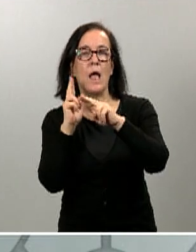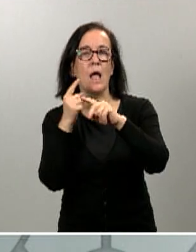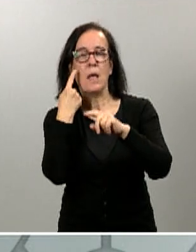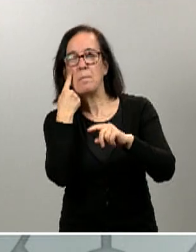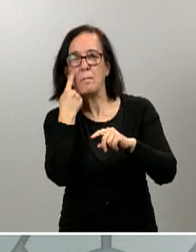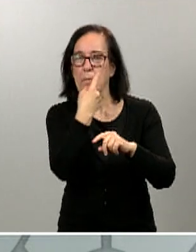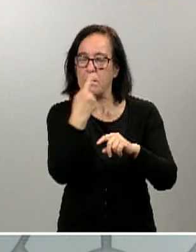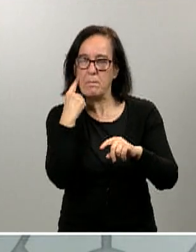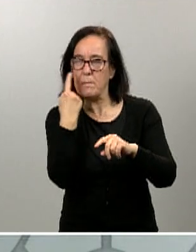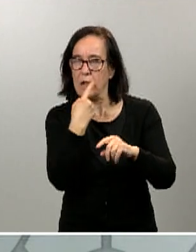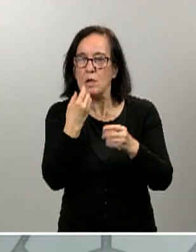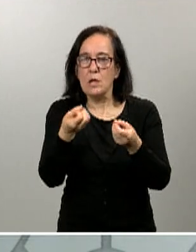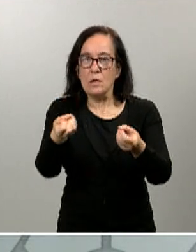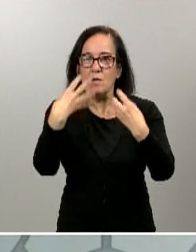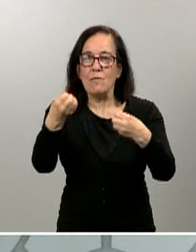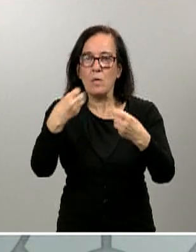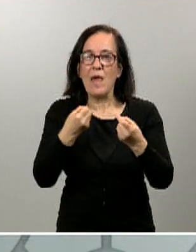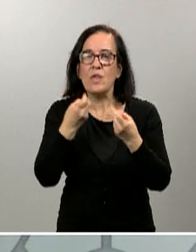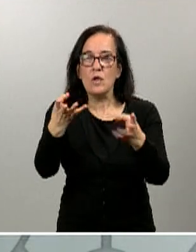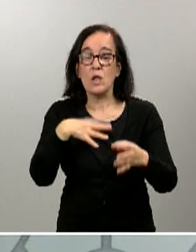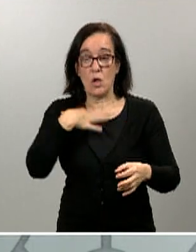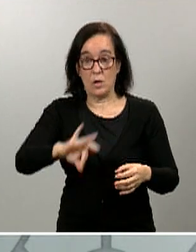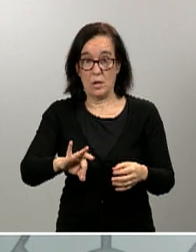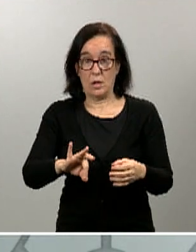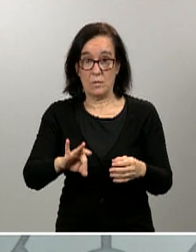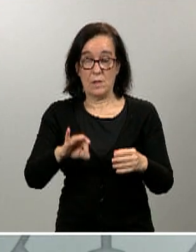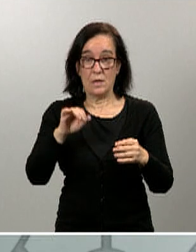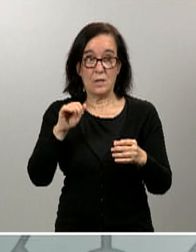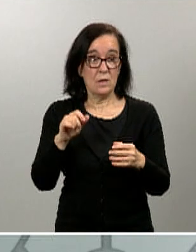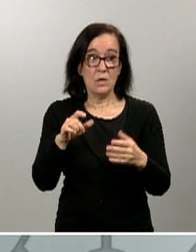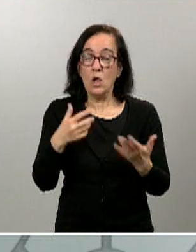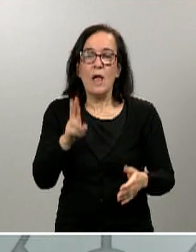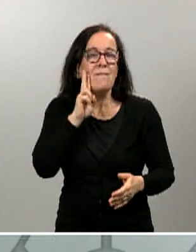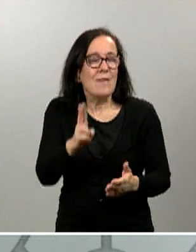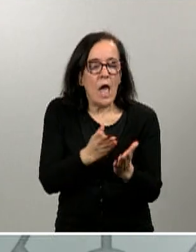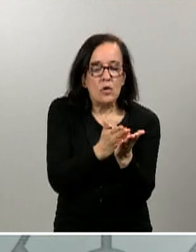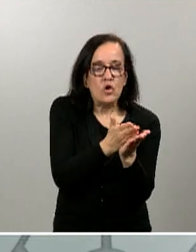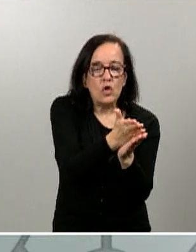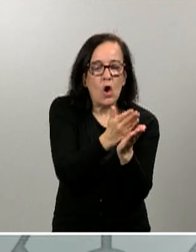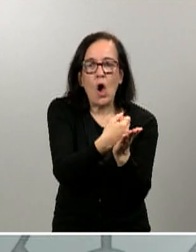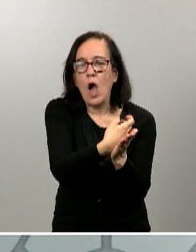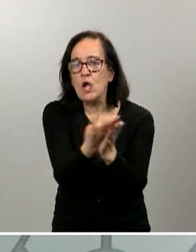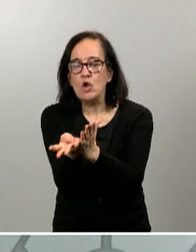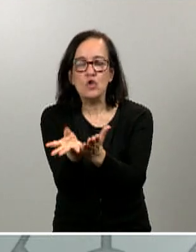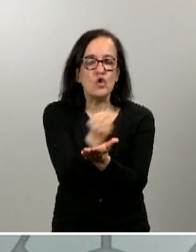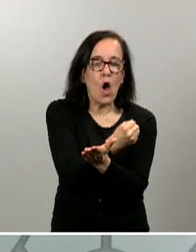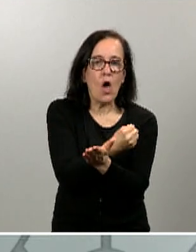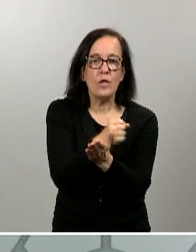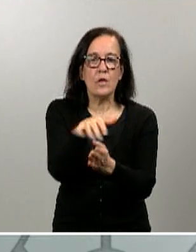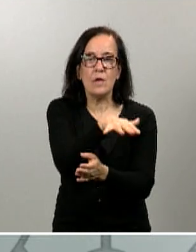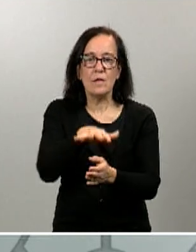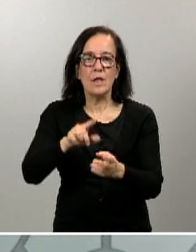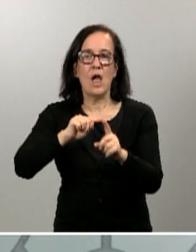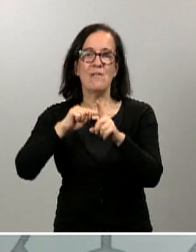surgiendo. Entonces, lo que puedo decir en este sentido es que estamos viendo todos los escenarios, viendo todos los factores que van a influir,